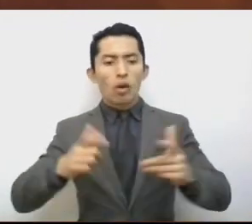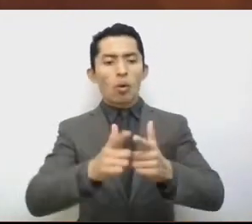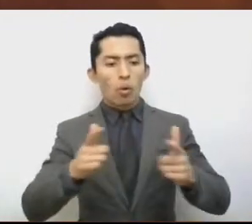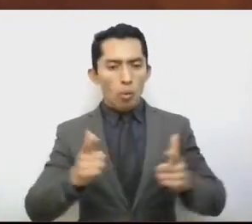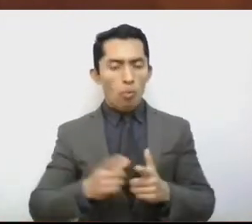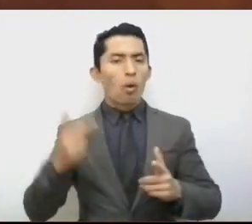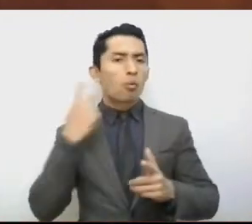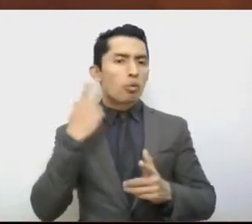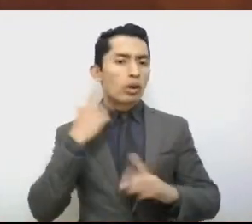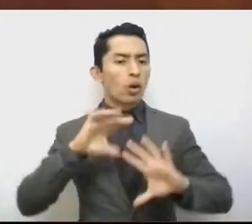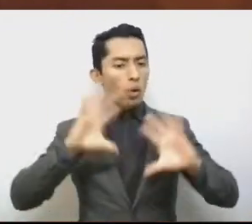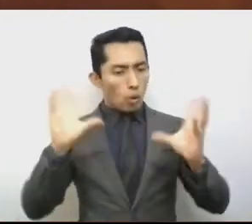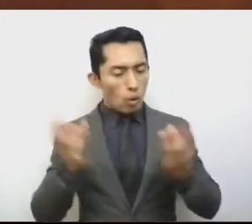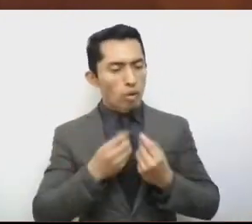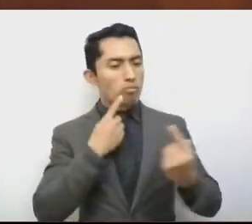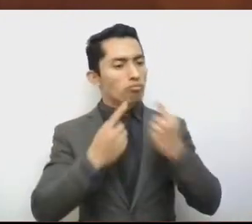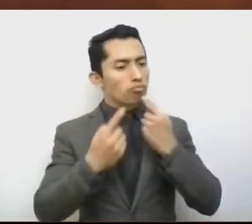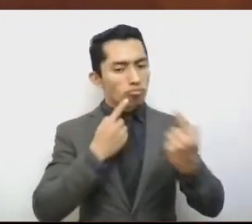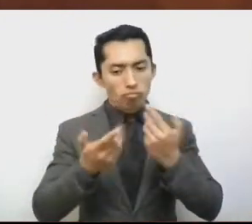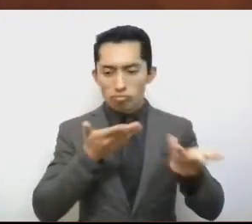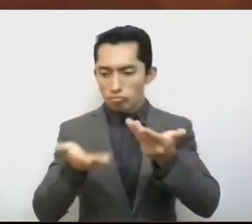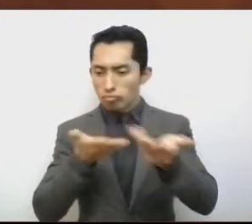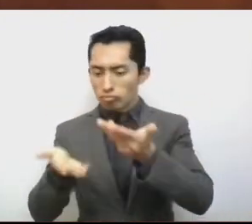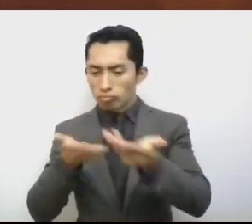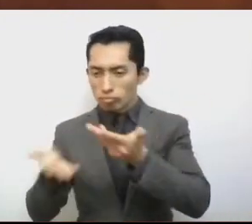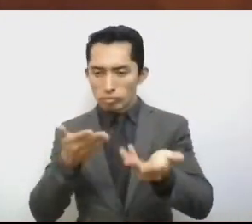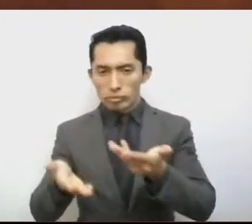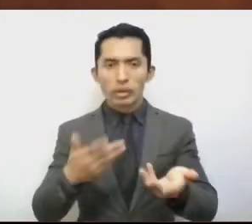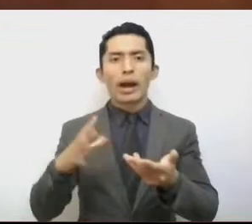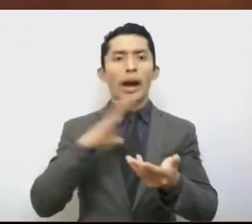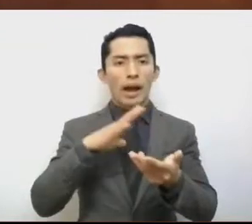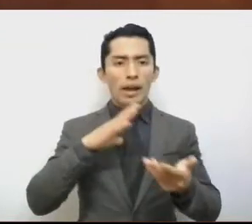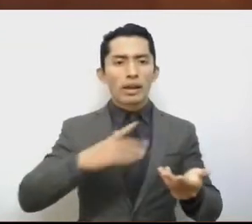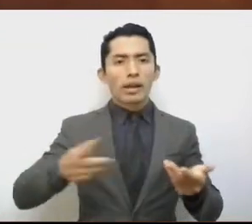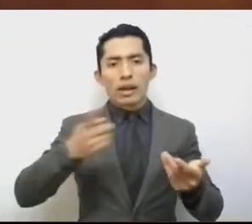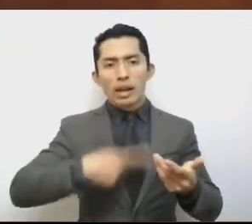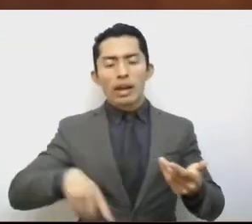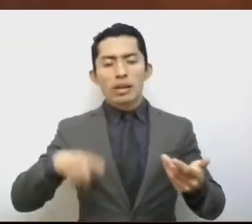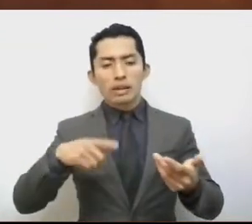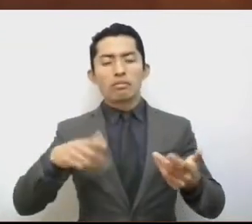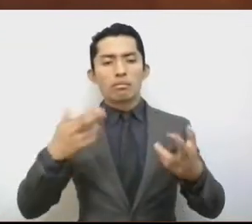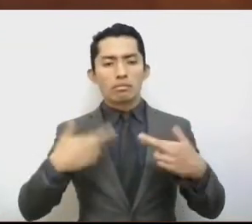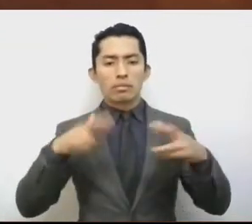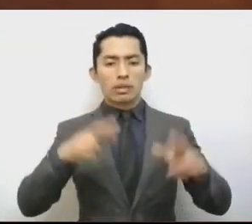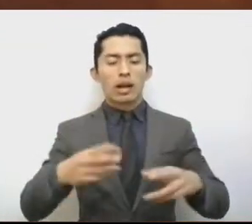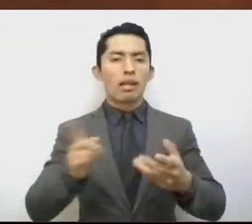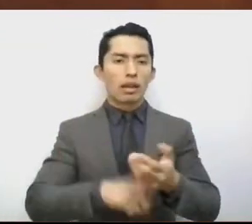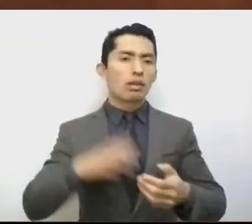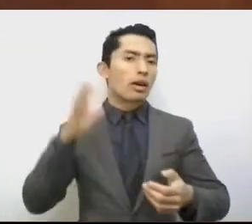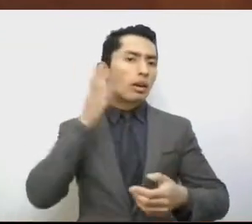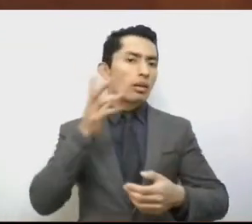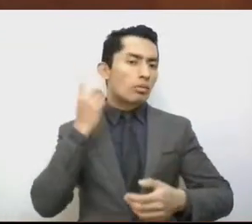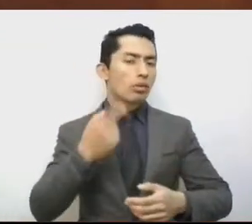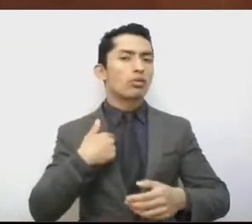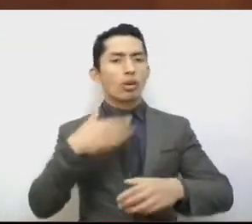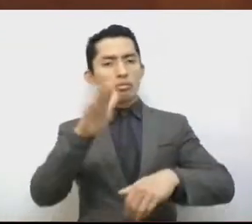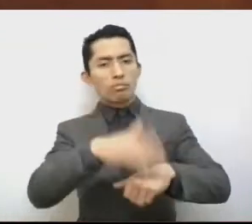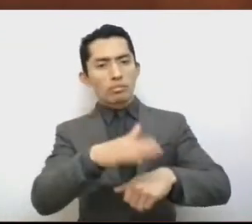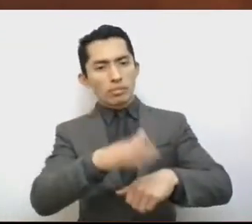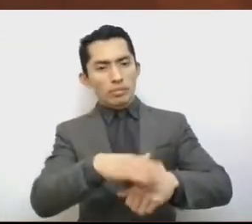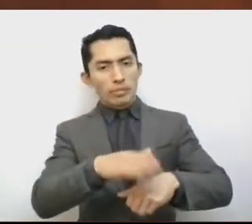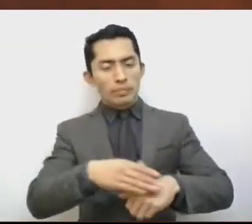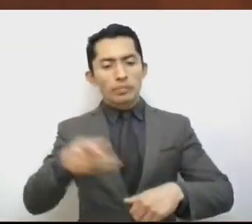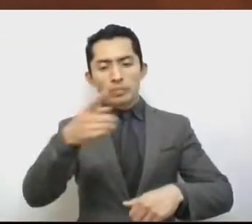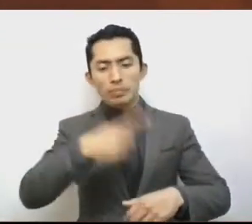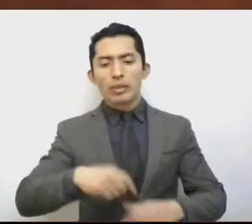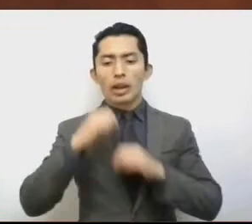representadas en esta Cámara. Exhorto a todas las